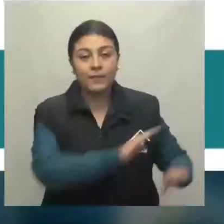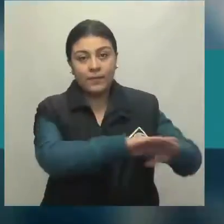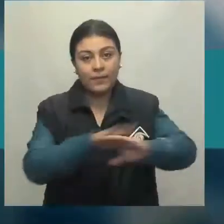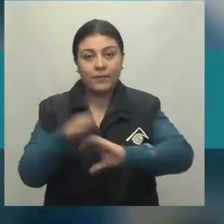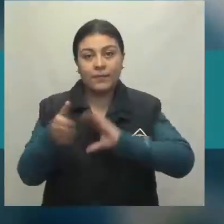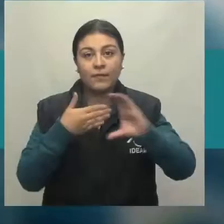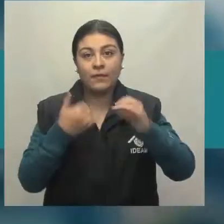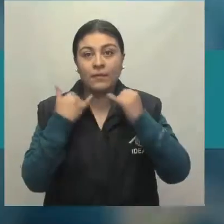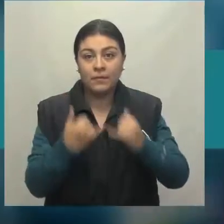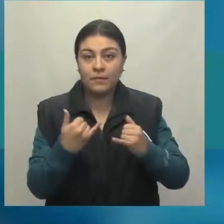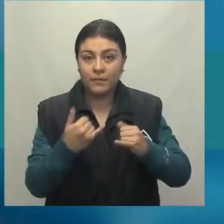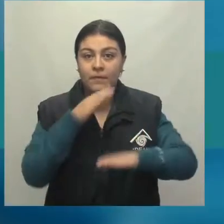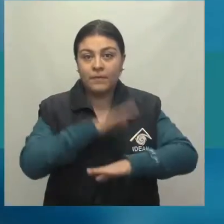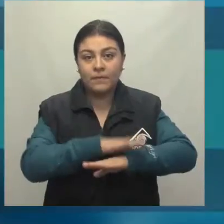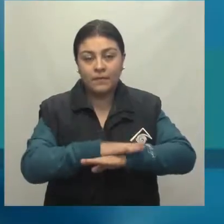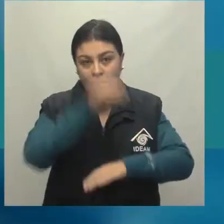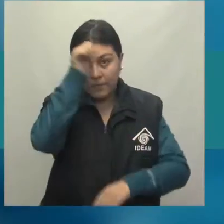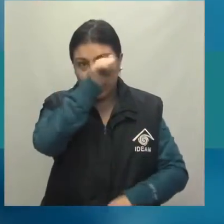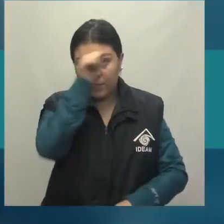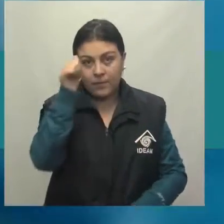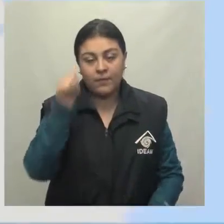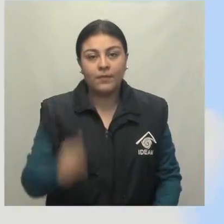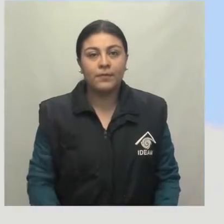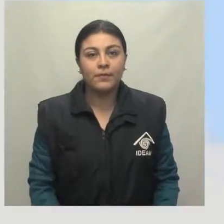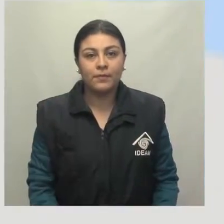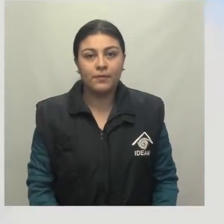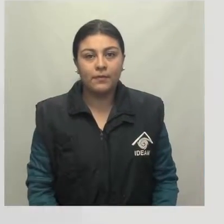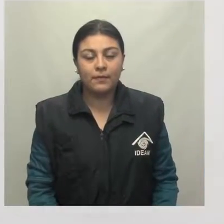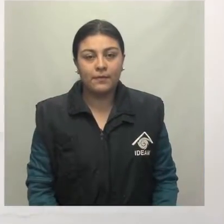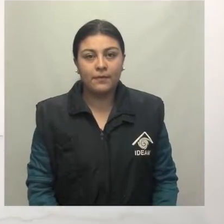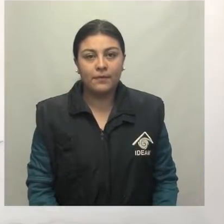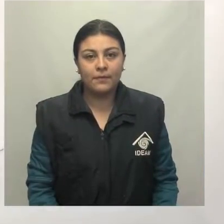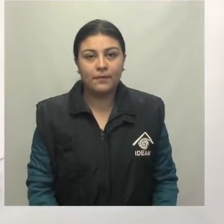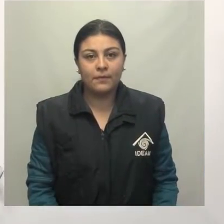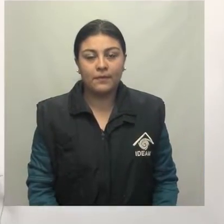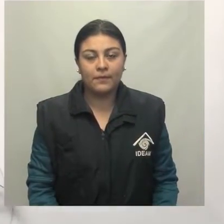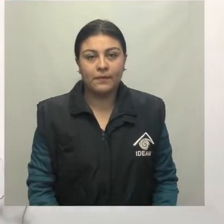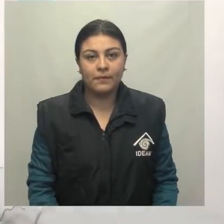Pronóstico del tiempo para la tarde del domingo Música